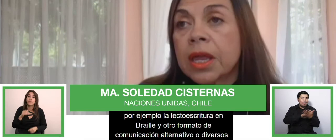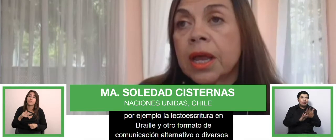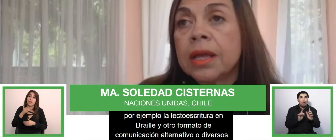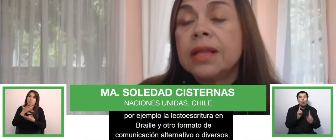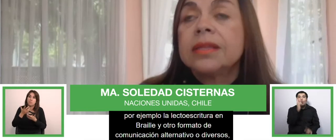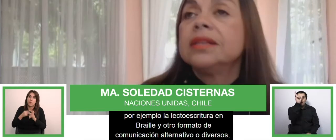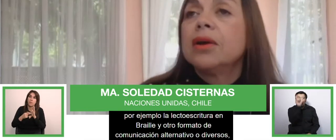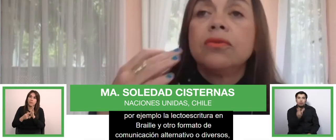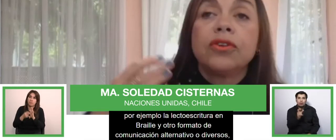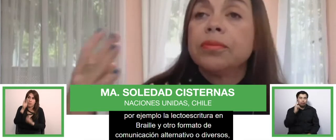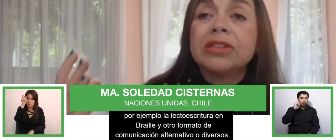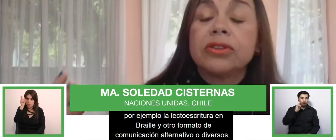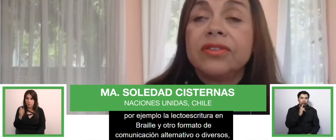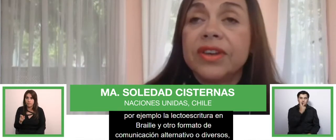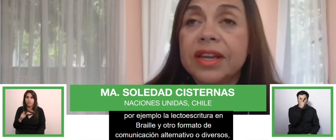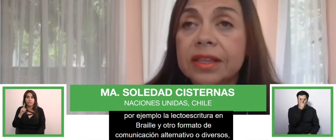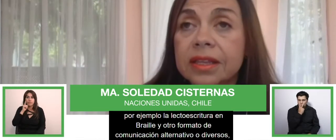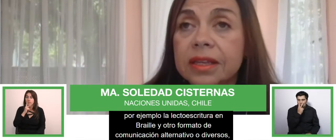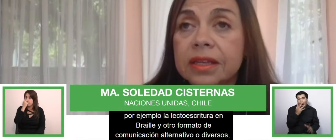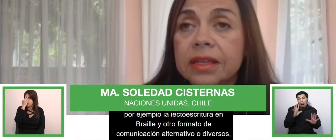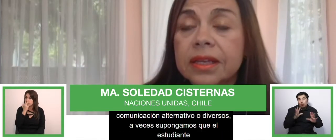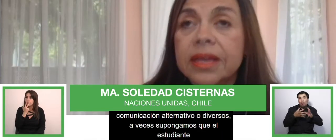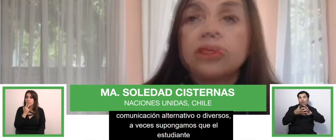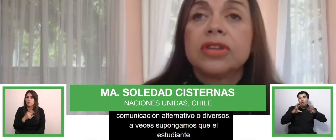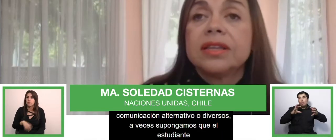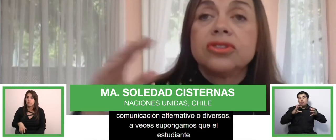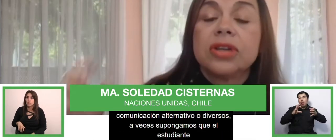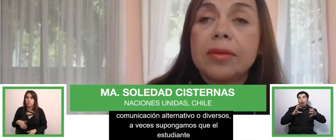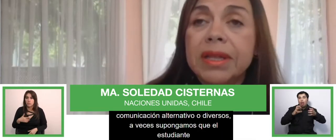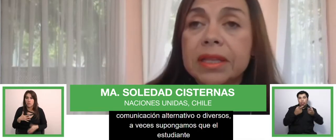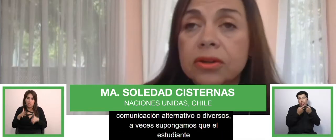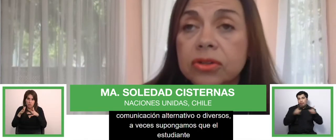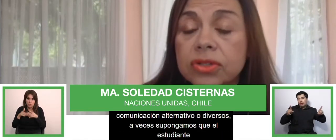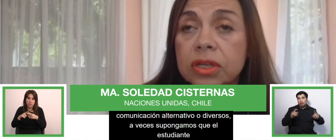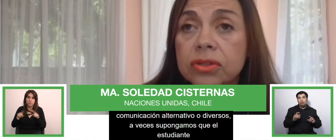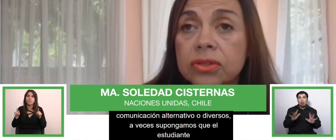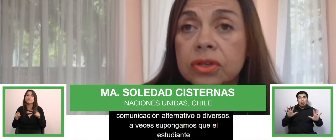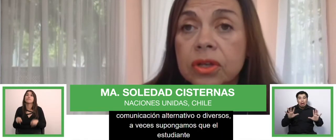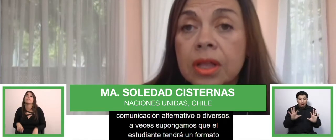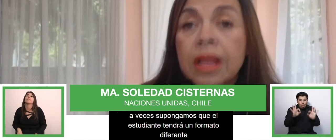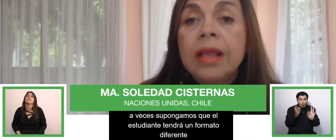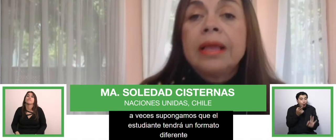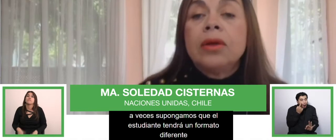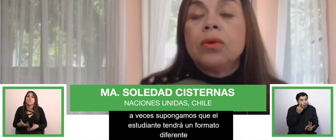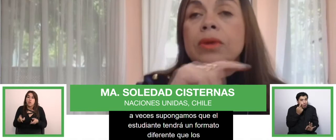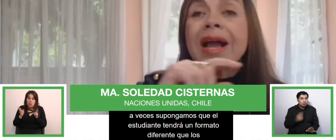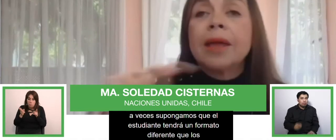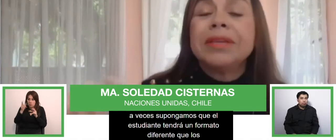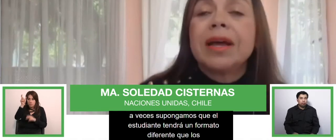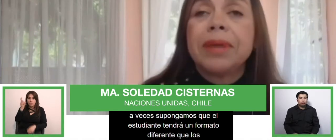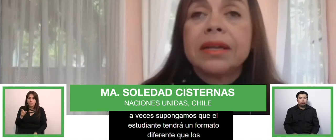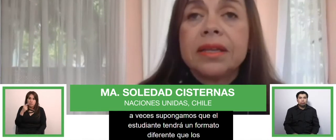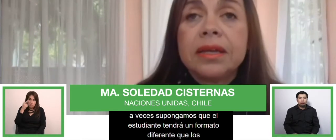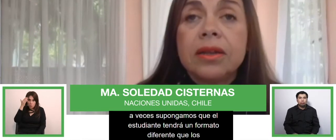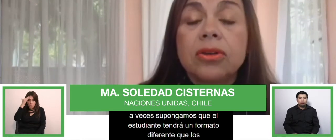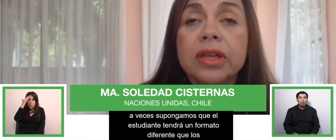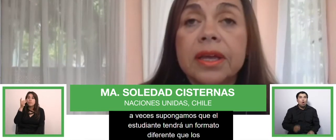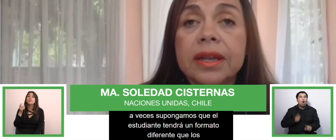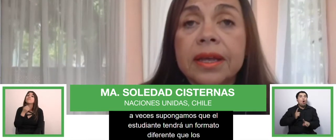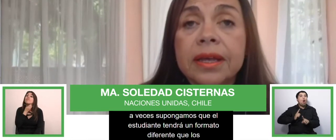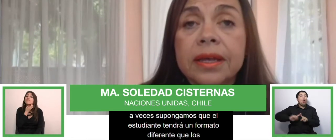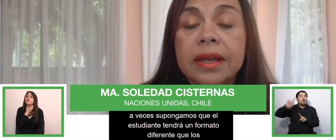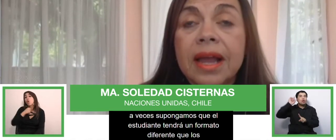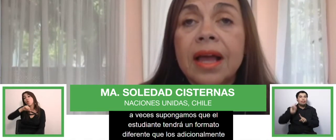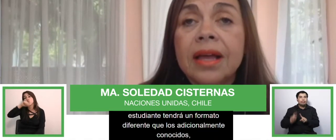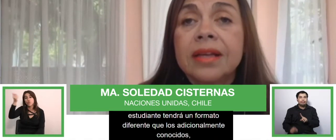sordosellera, tendrá un formato diferente que los tradicionalmente conocidos. Una cápita aparte lo